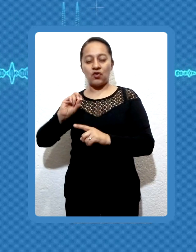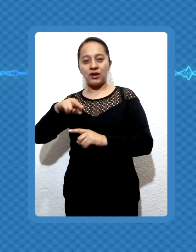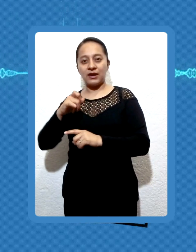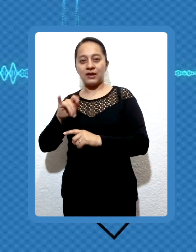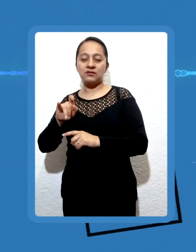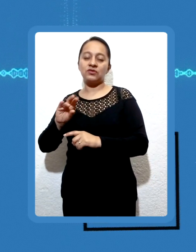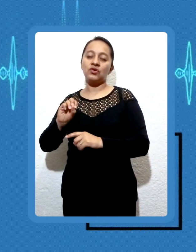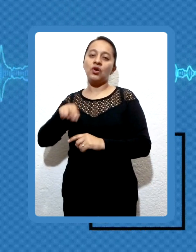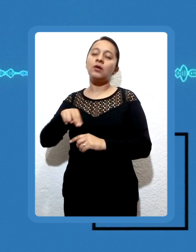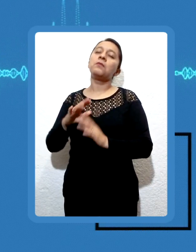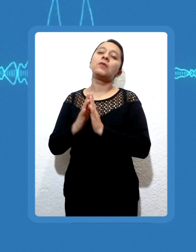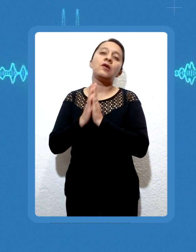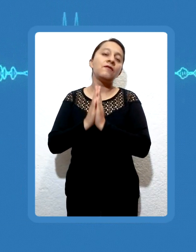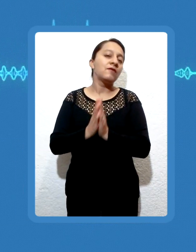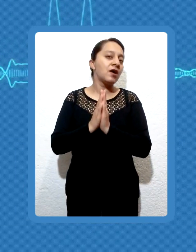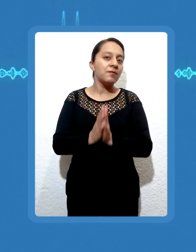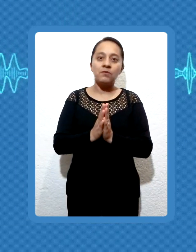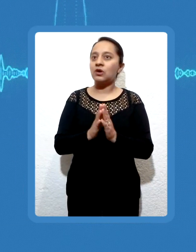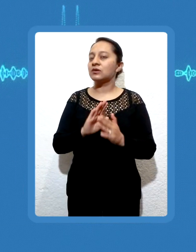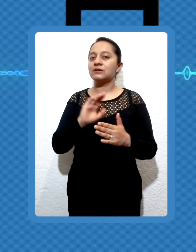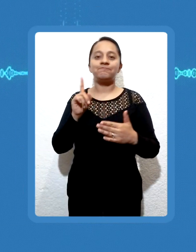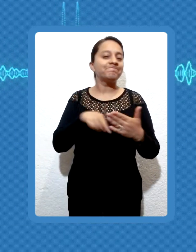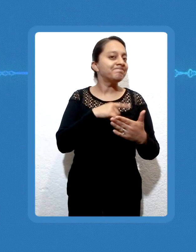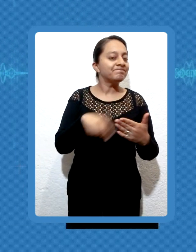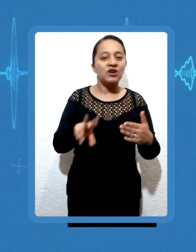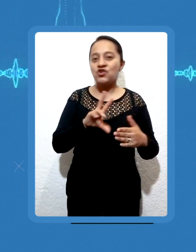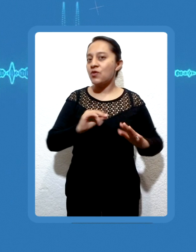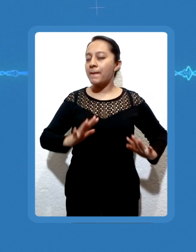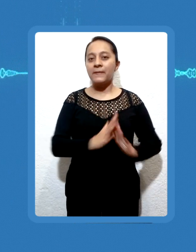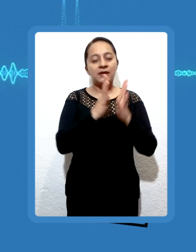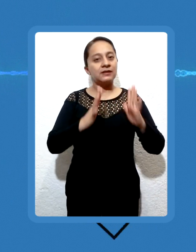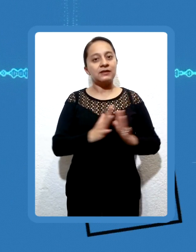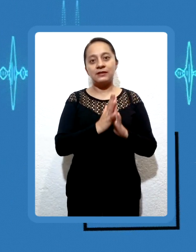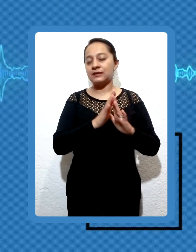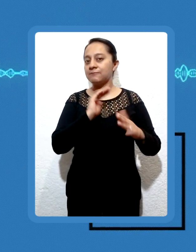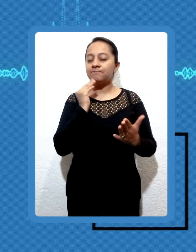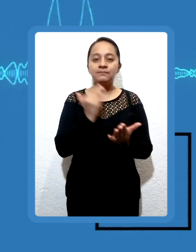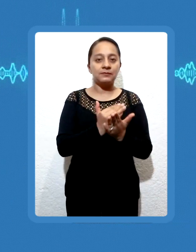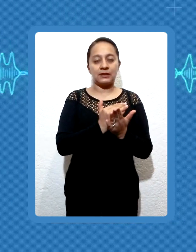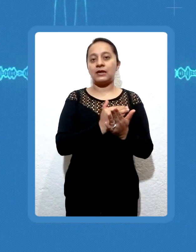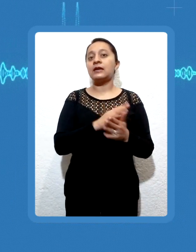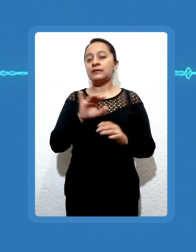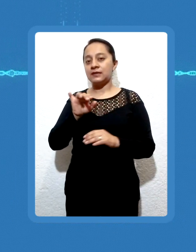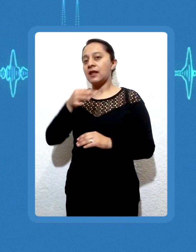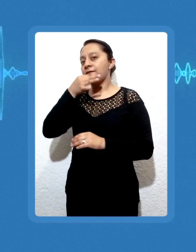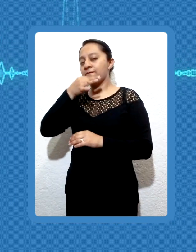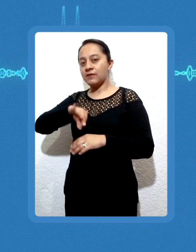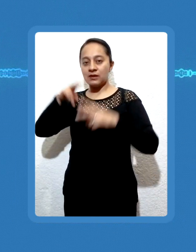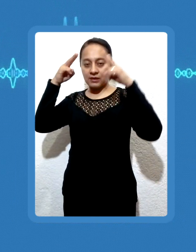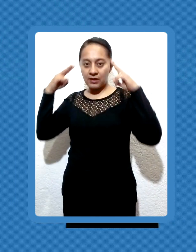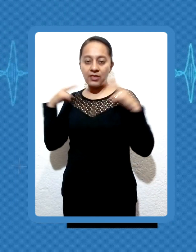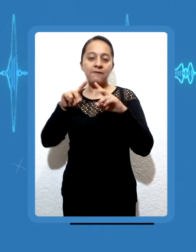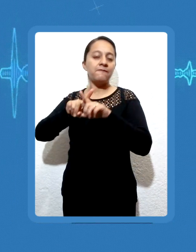la Virgen de otro modo. Creo que este año en lo particular, el mejor regalo que le podemos hacer a la